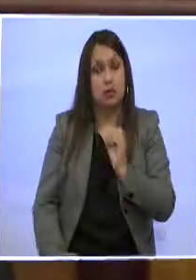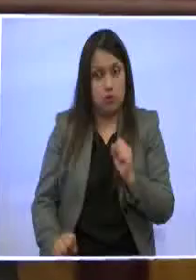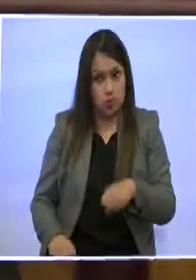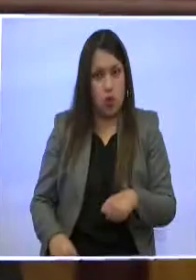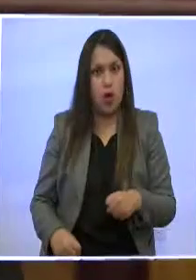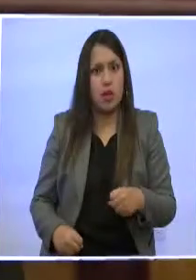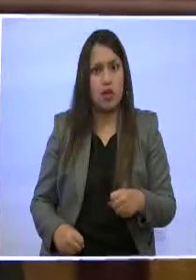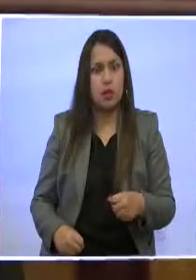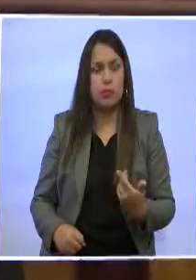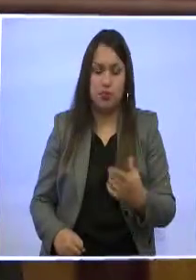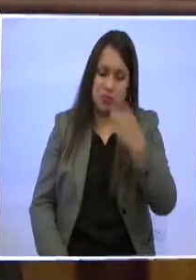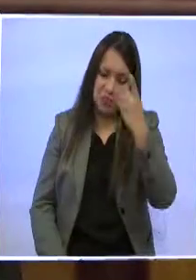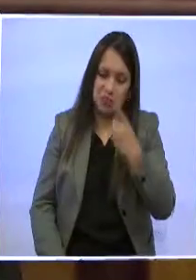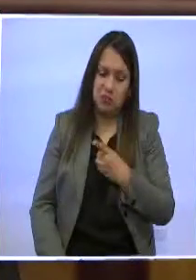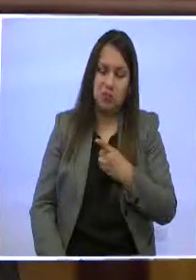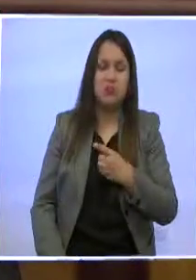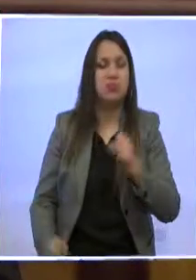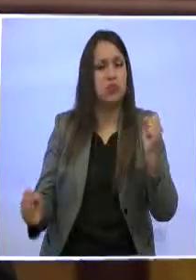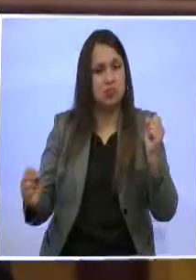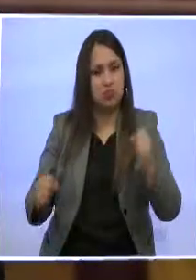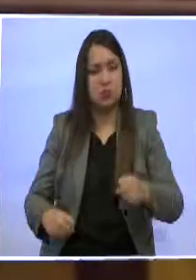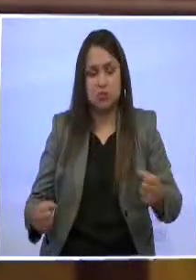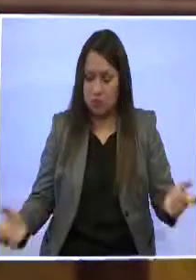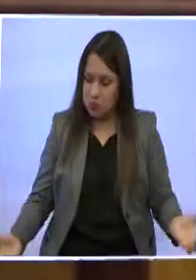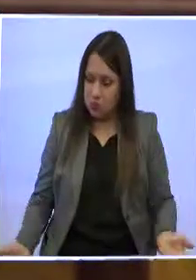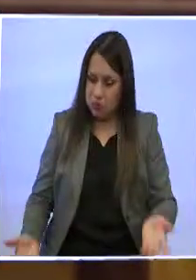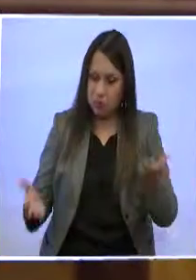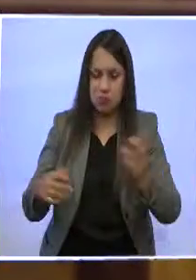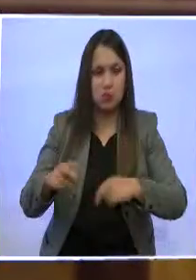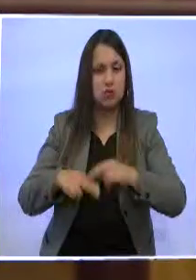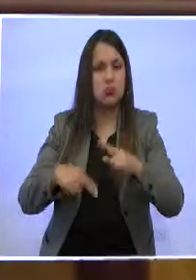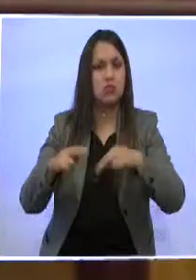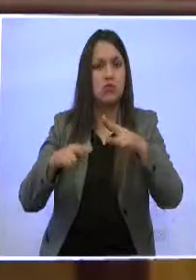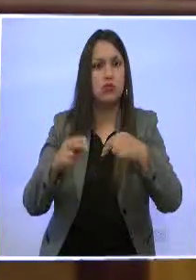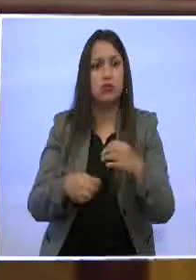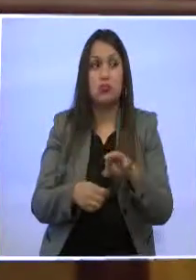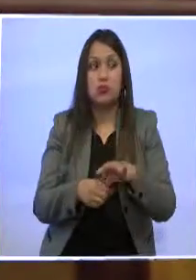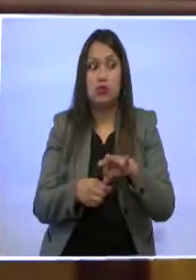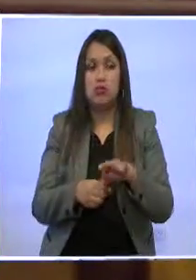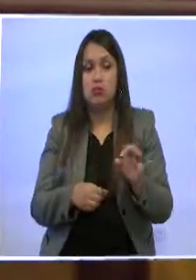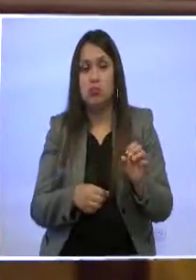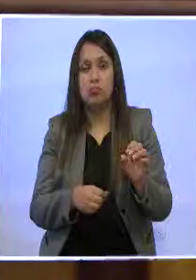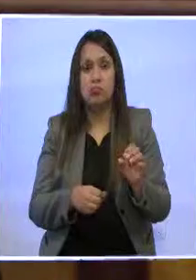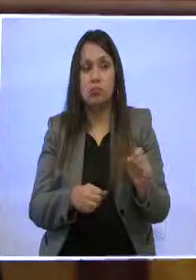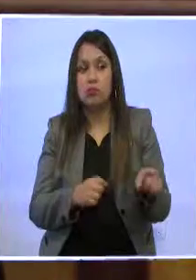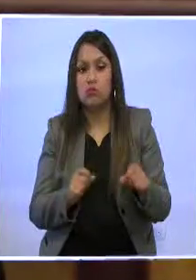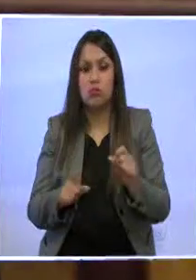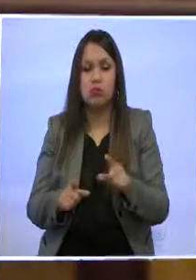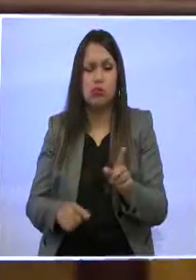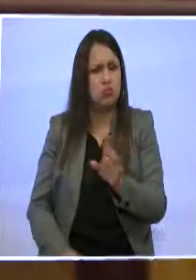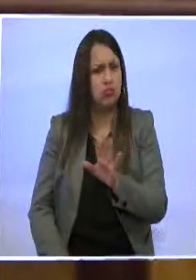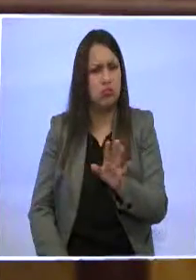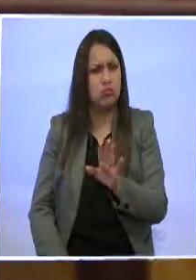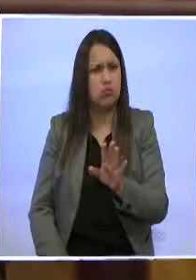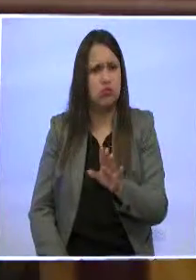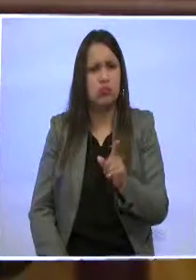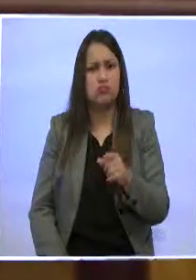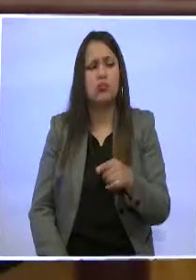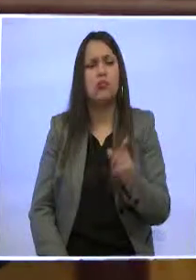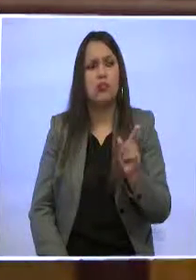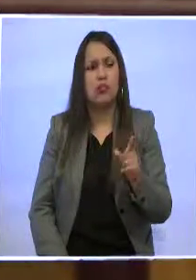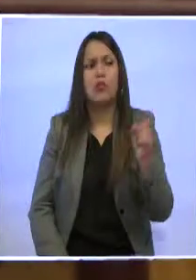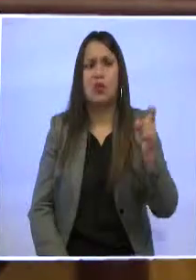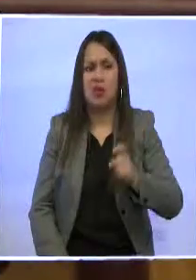se tomen esas decisiones políticas sin cálculo electoral, sino poniendo por delante la necesidad de la ciudad.